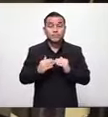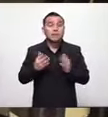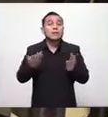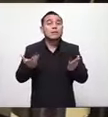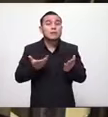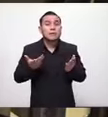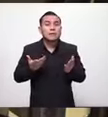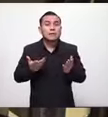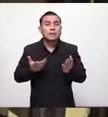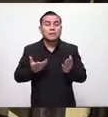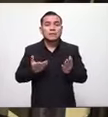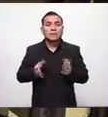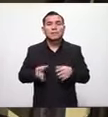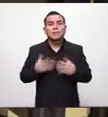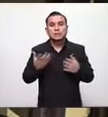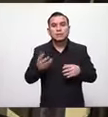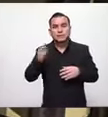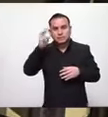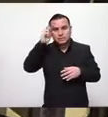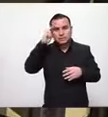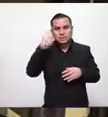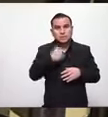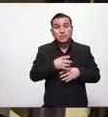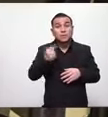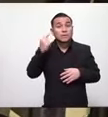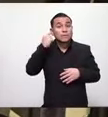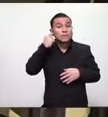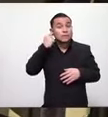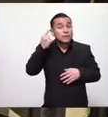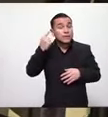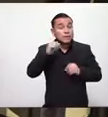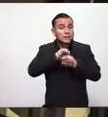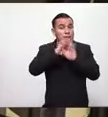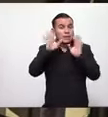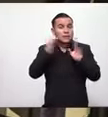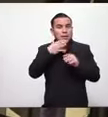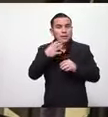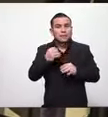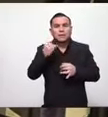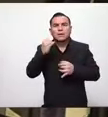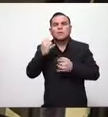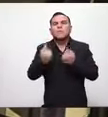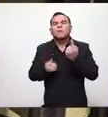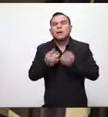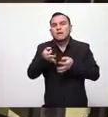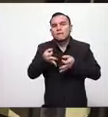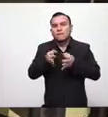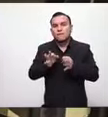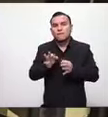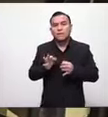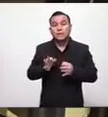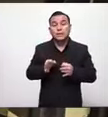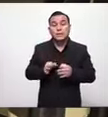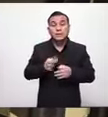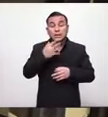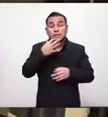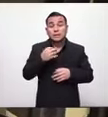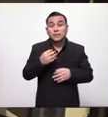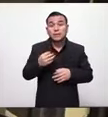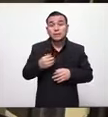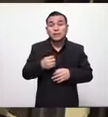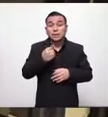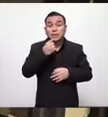legislativa para que se destapen los oídos y la única forma es si el señor